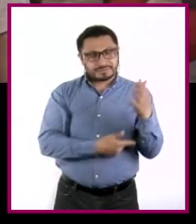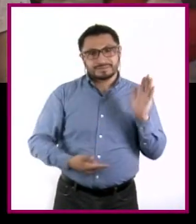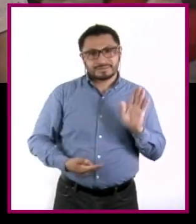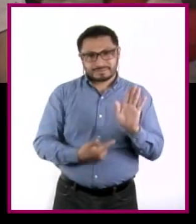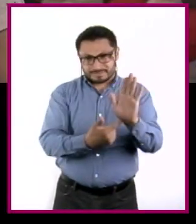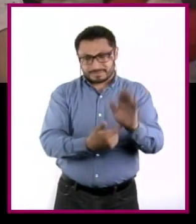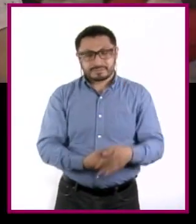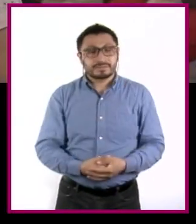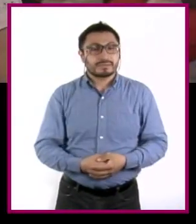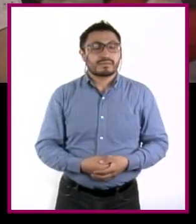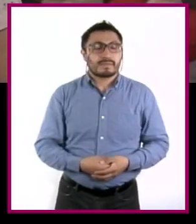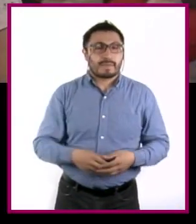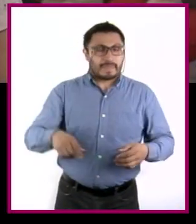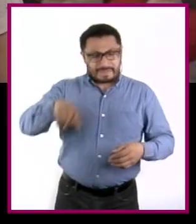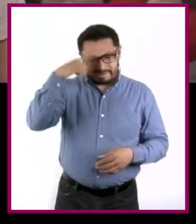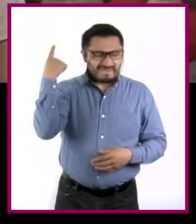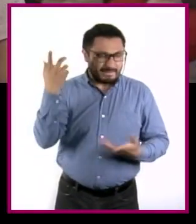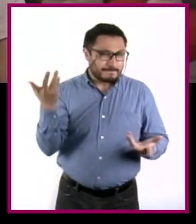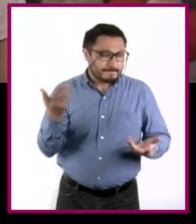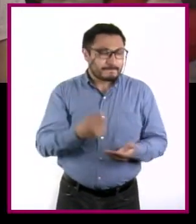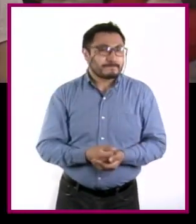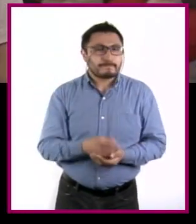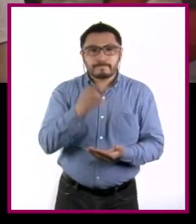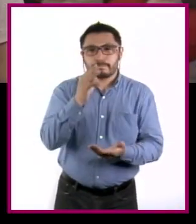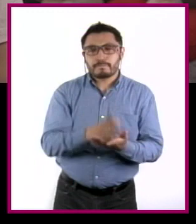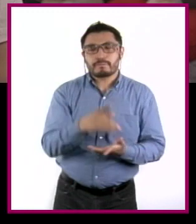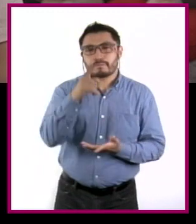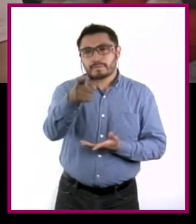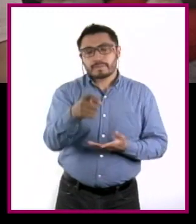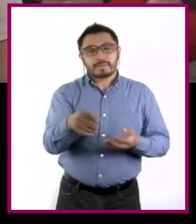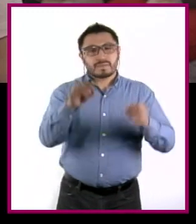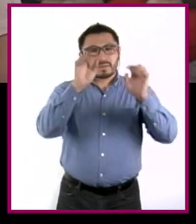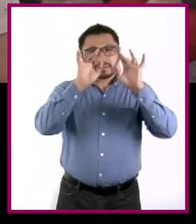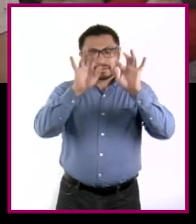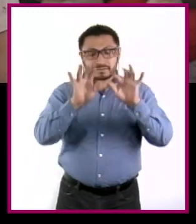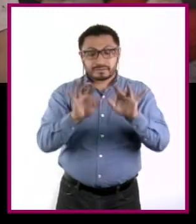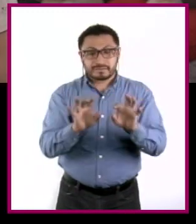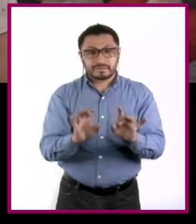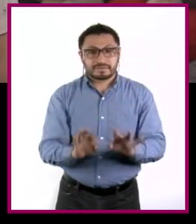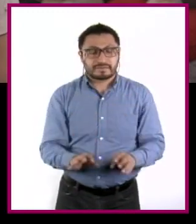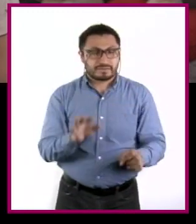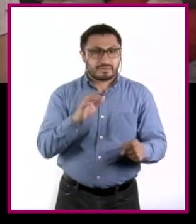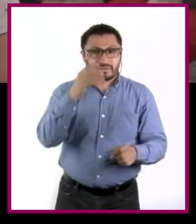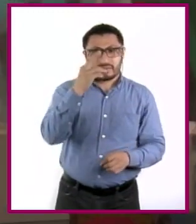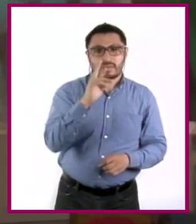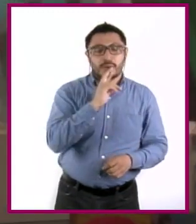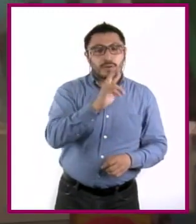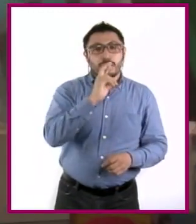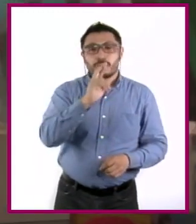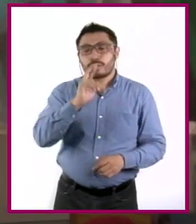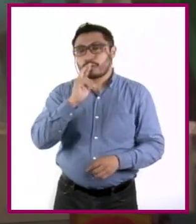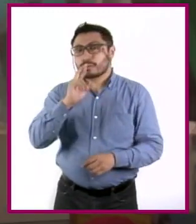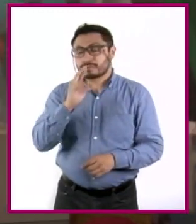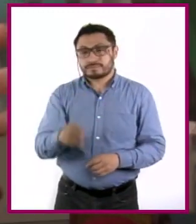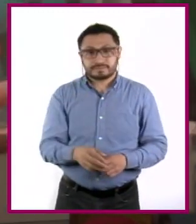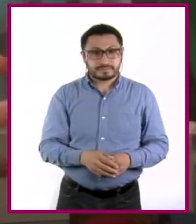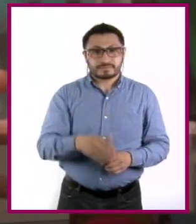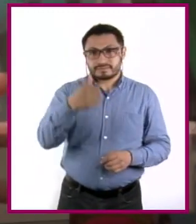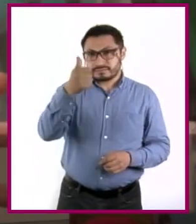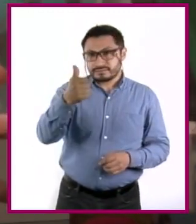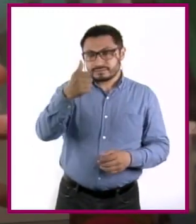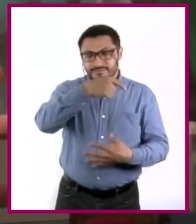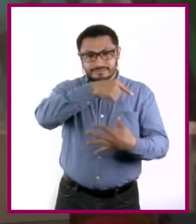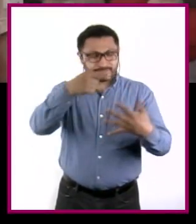La dinámica es muy sencilla. Solo tienes que registrar el valor de cada una de las respuestas que des a seis sencillas